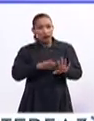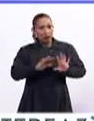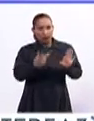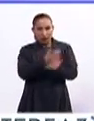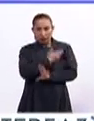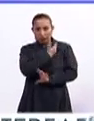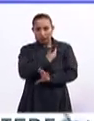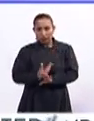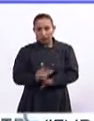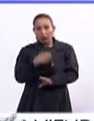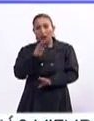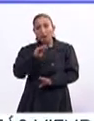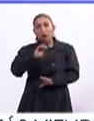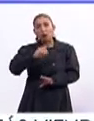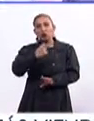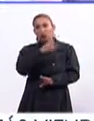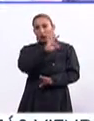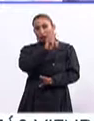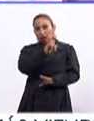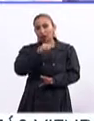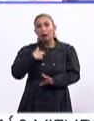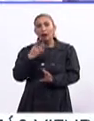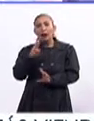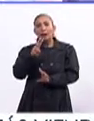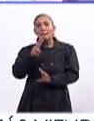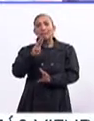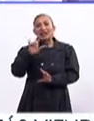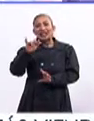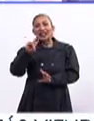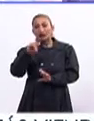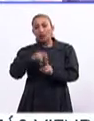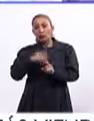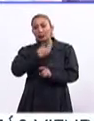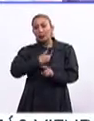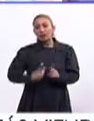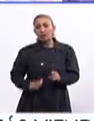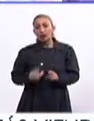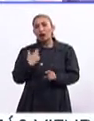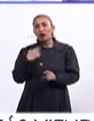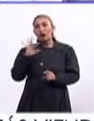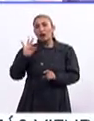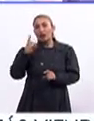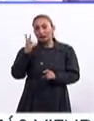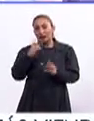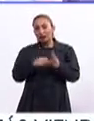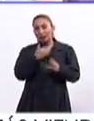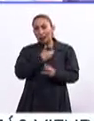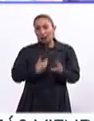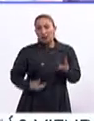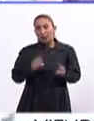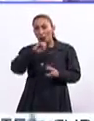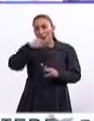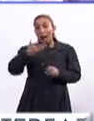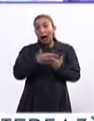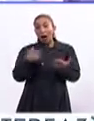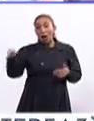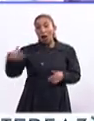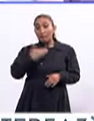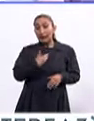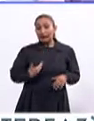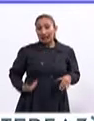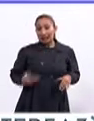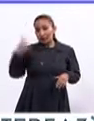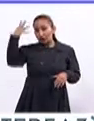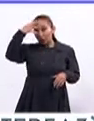pasó por el presidente Bush 41, por el presidente Bill Clinton, por el presidente Bush 43, por el presidente Obama, ahora con el